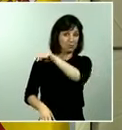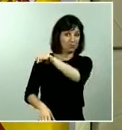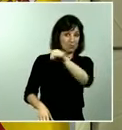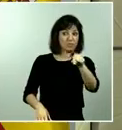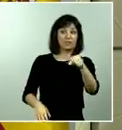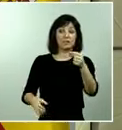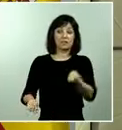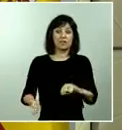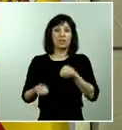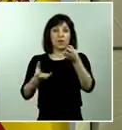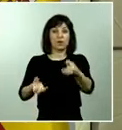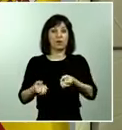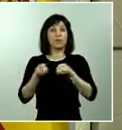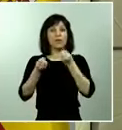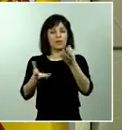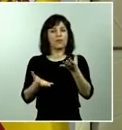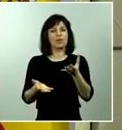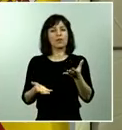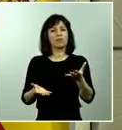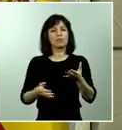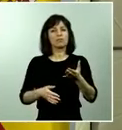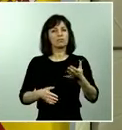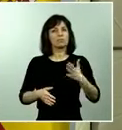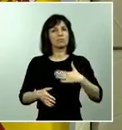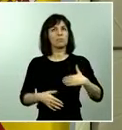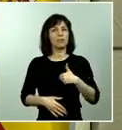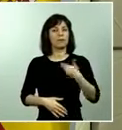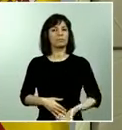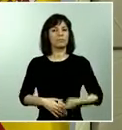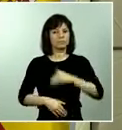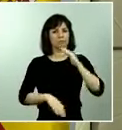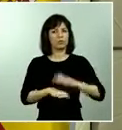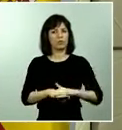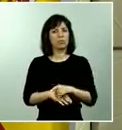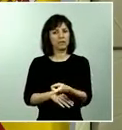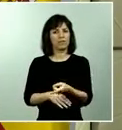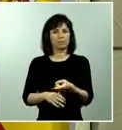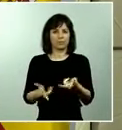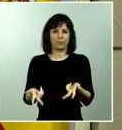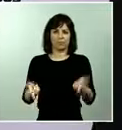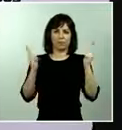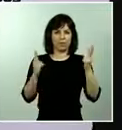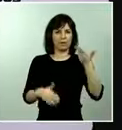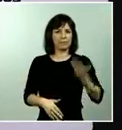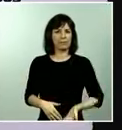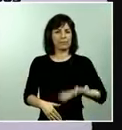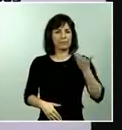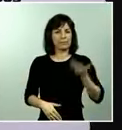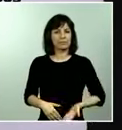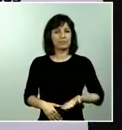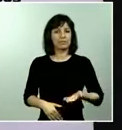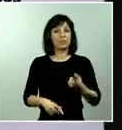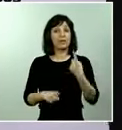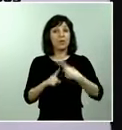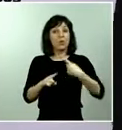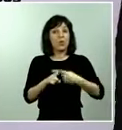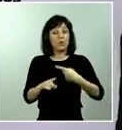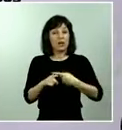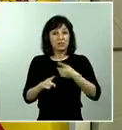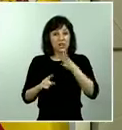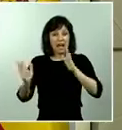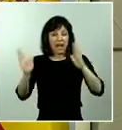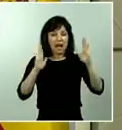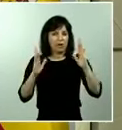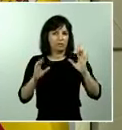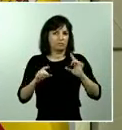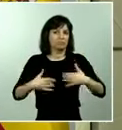están cumpliendo su papel esencial su papel esencial en democracia y además están haciendo algo que es muy importante en este momento informar